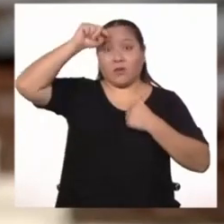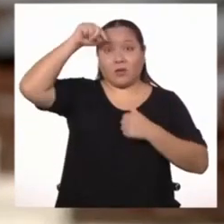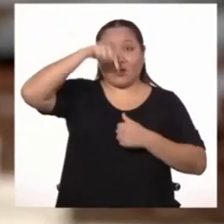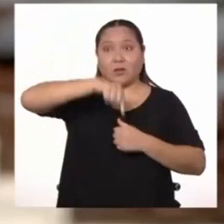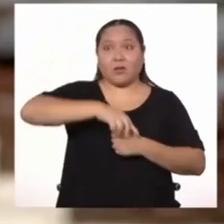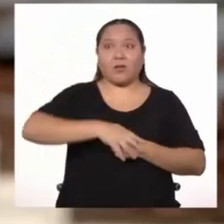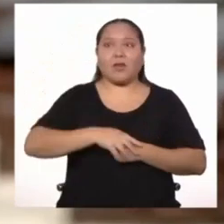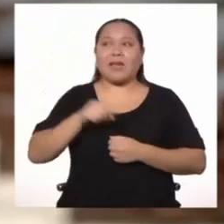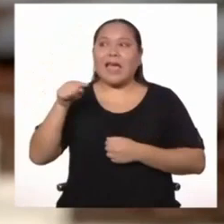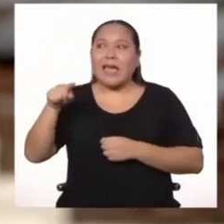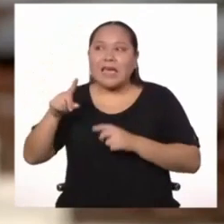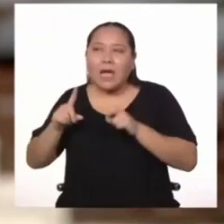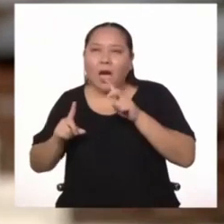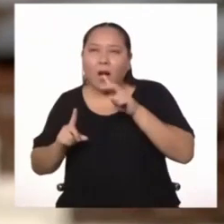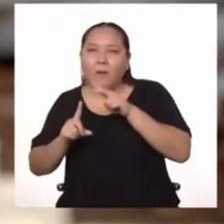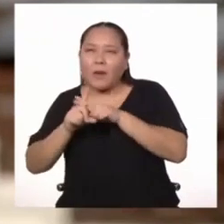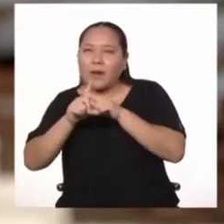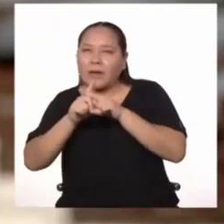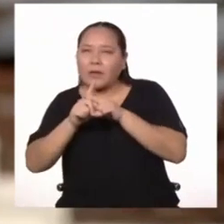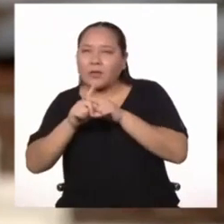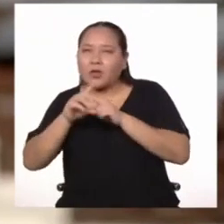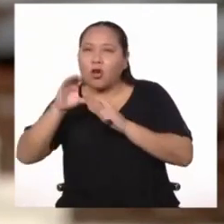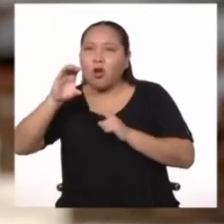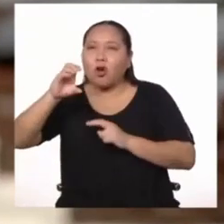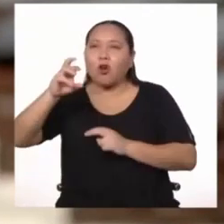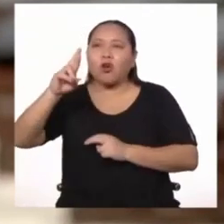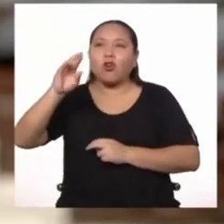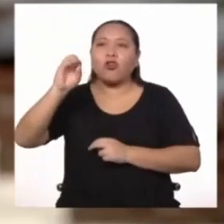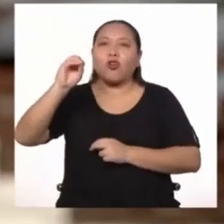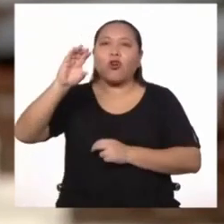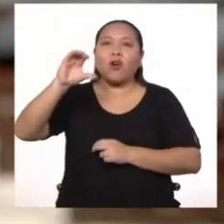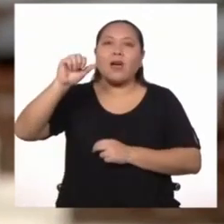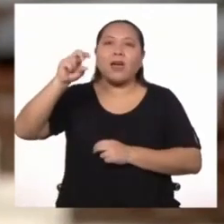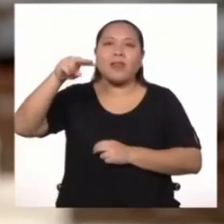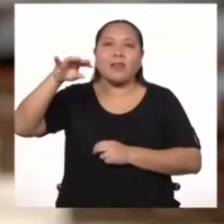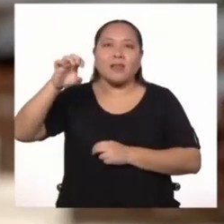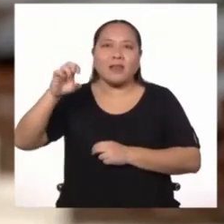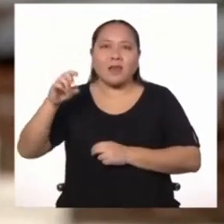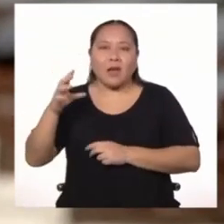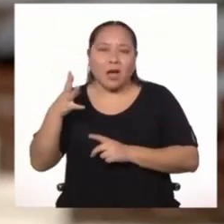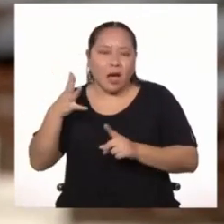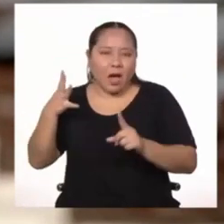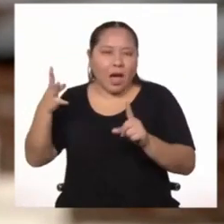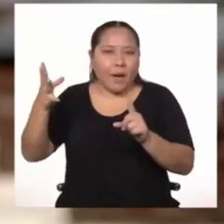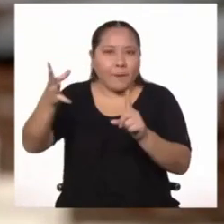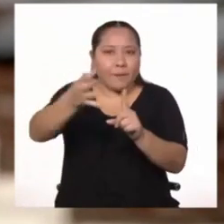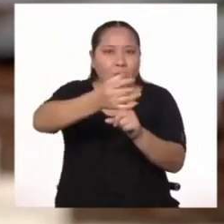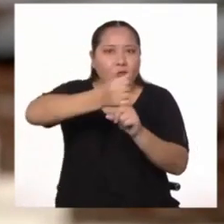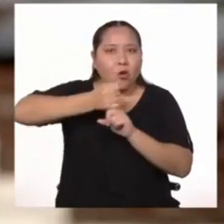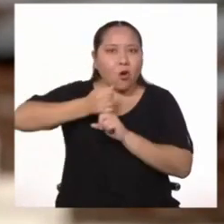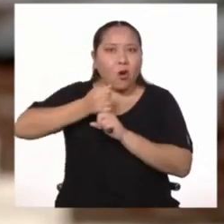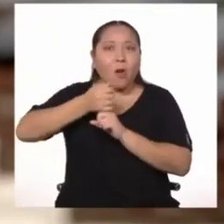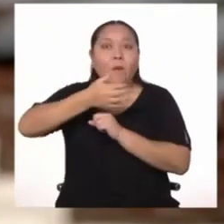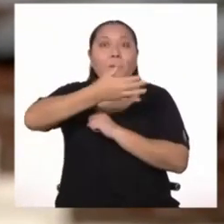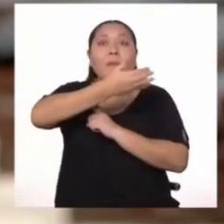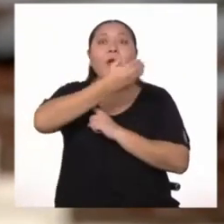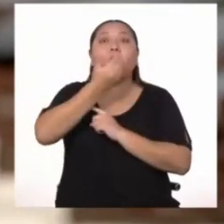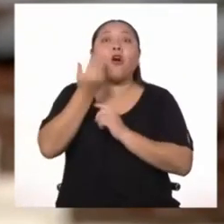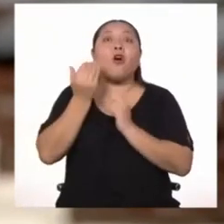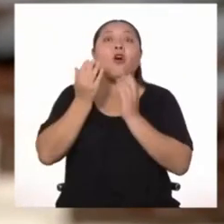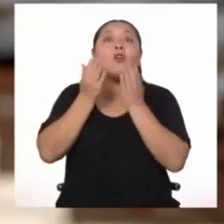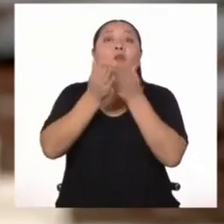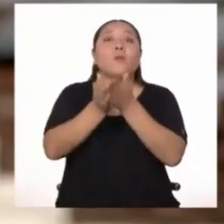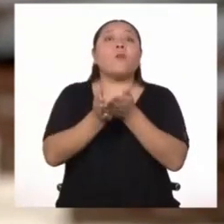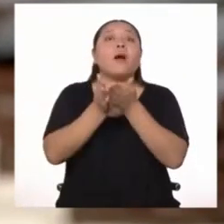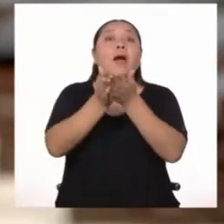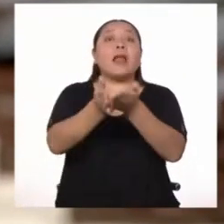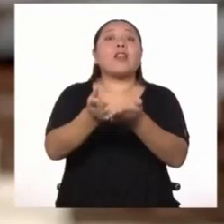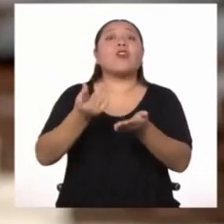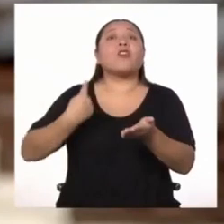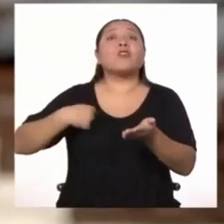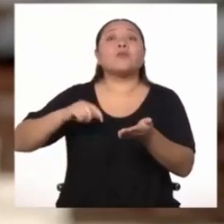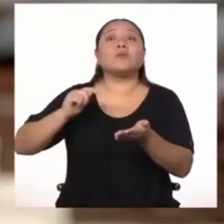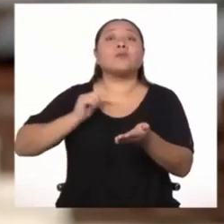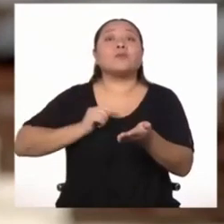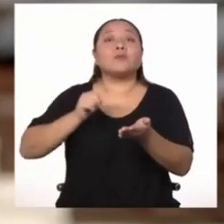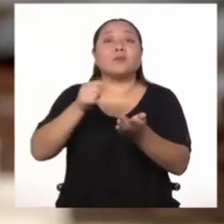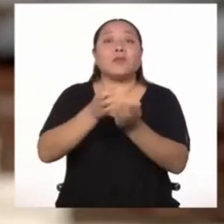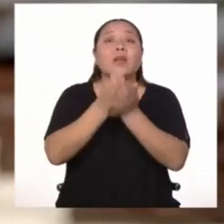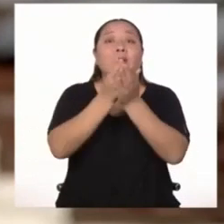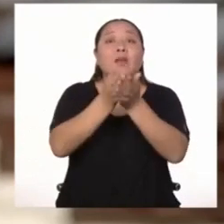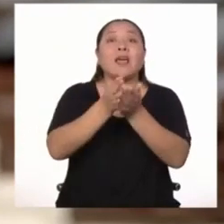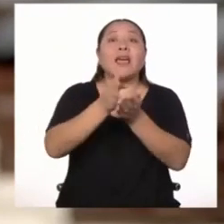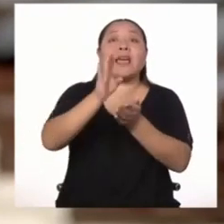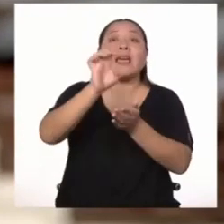y la pericia de Cochrane, quien logró capturar al mejor barco de la flota española, la Fragata